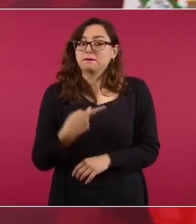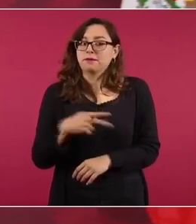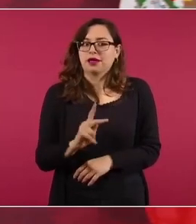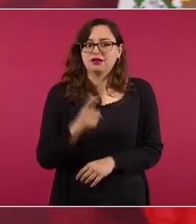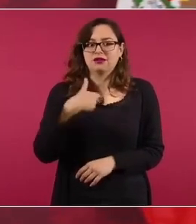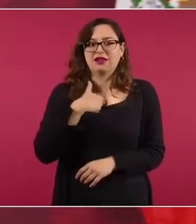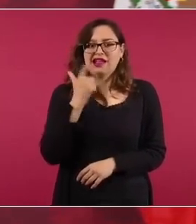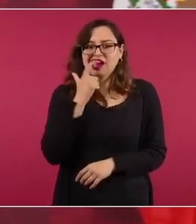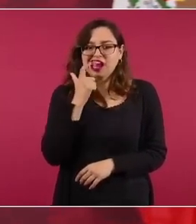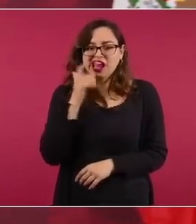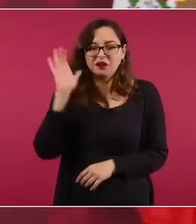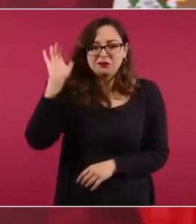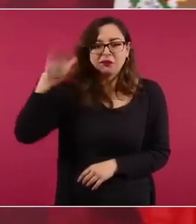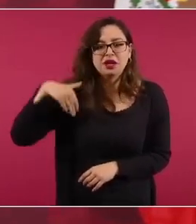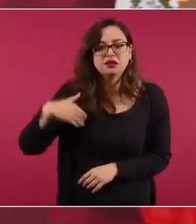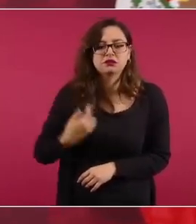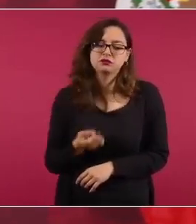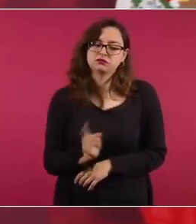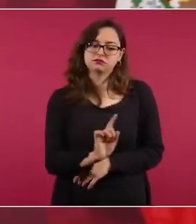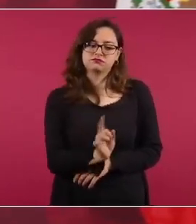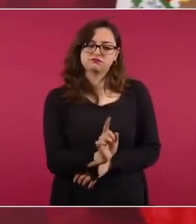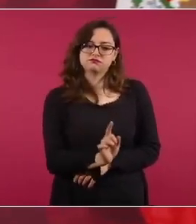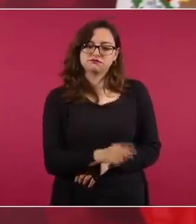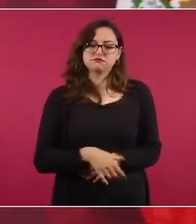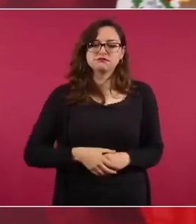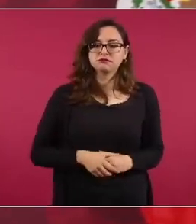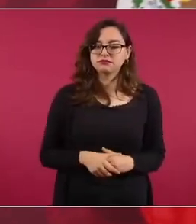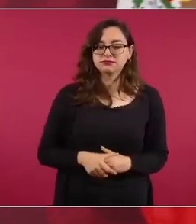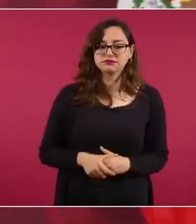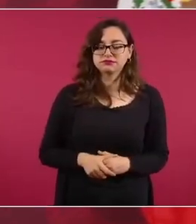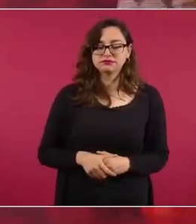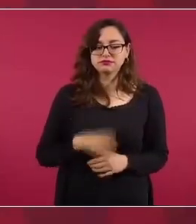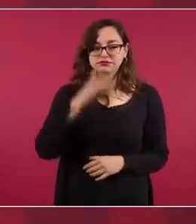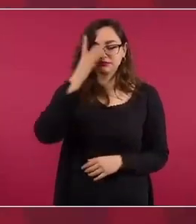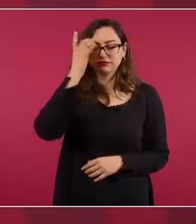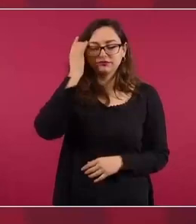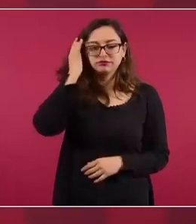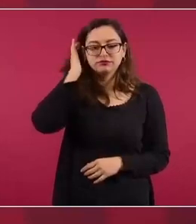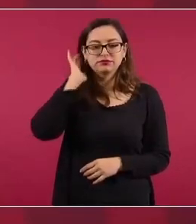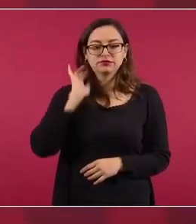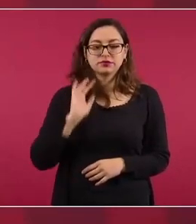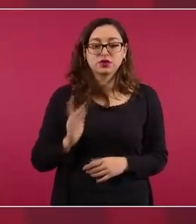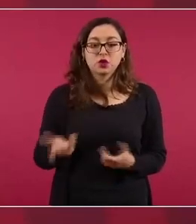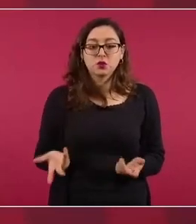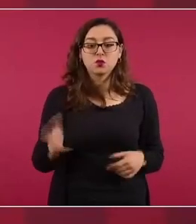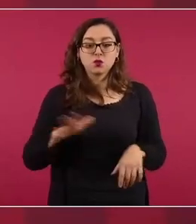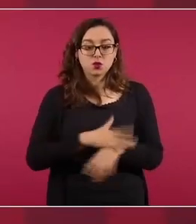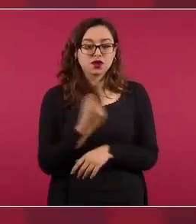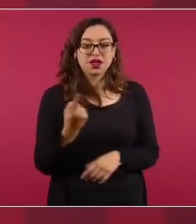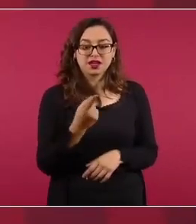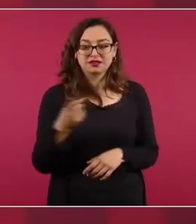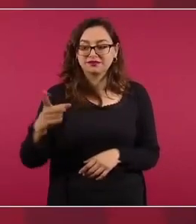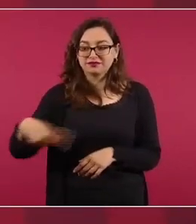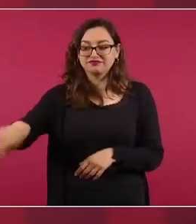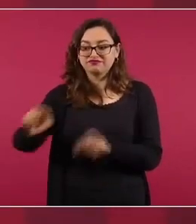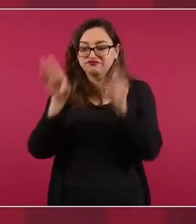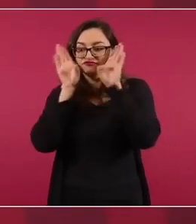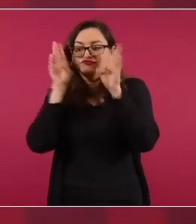y para qué el conservadurismo difundía eso de que todos son iguales